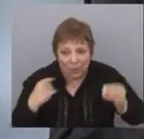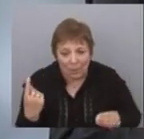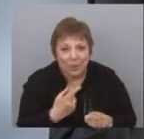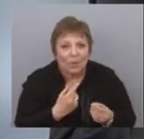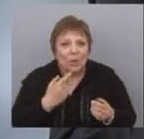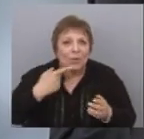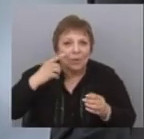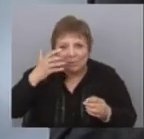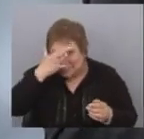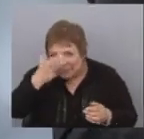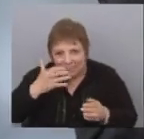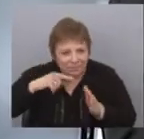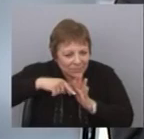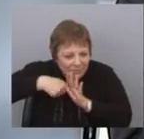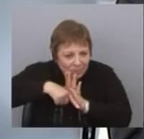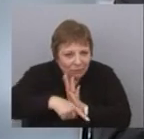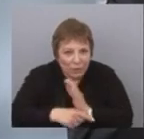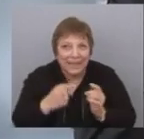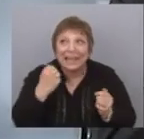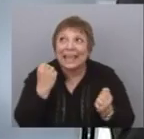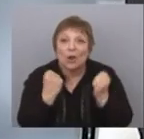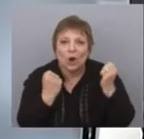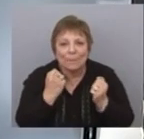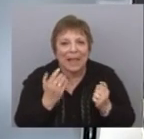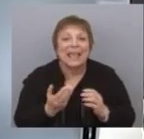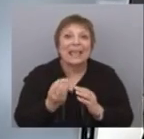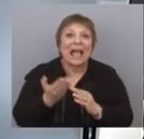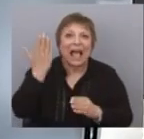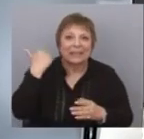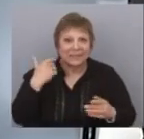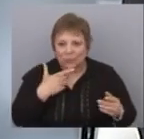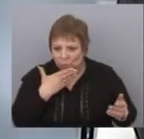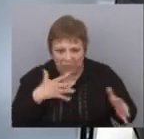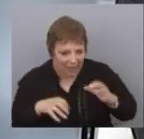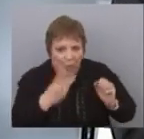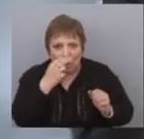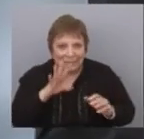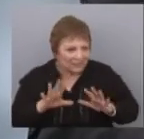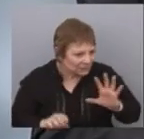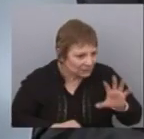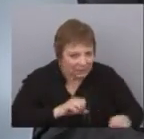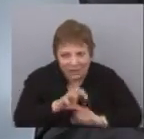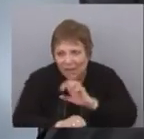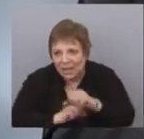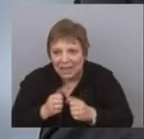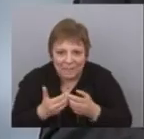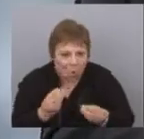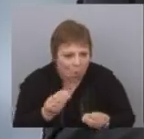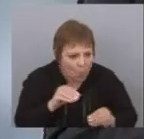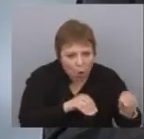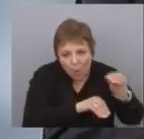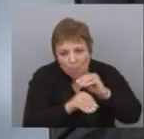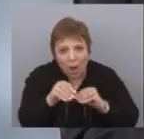conocimiento de la economía del país. Muchísimo más que lo que había, por supuesto, en el año 2005, cuando hubo que arrancar. Entonces,